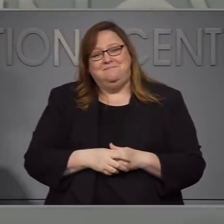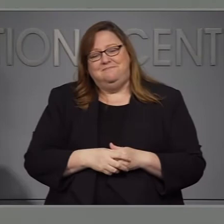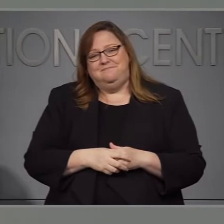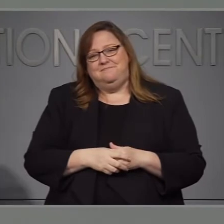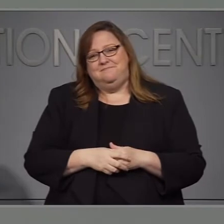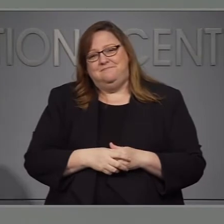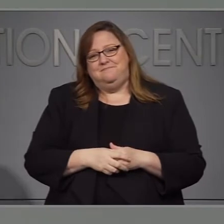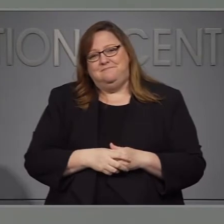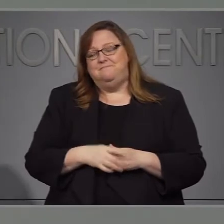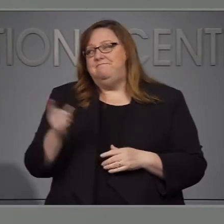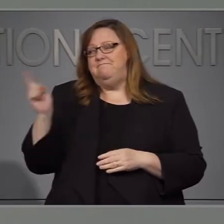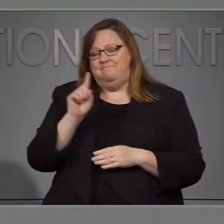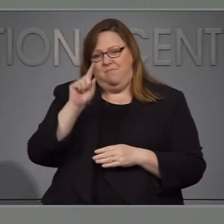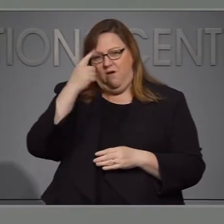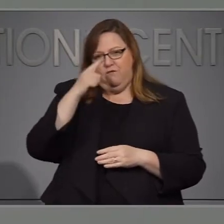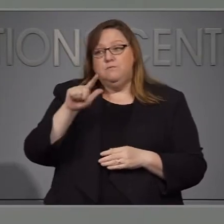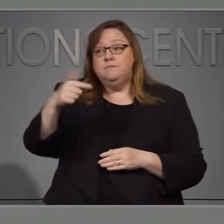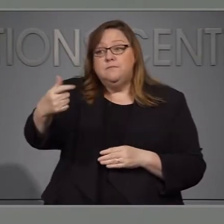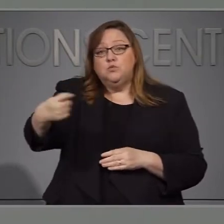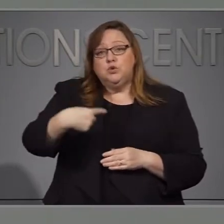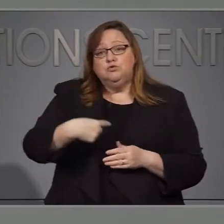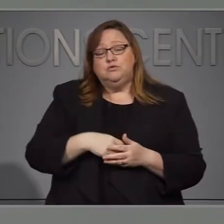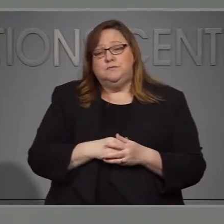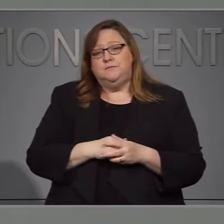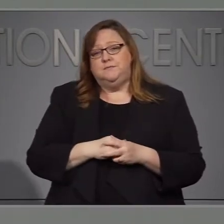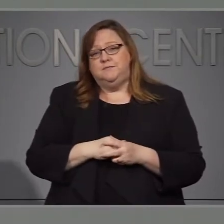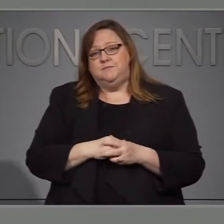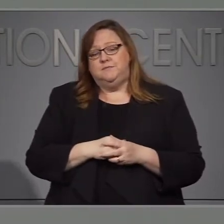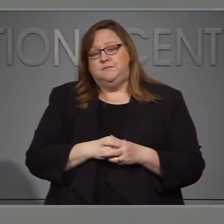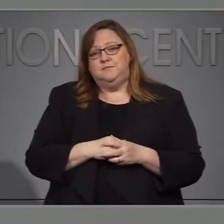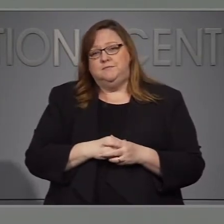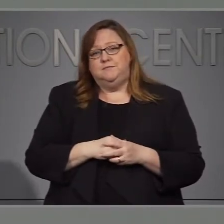la siguiente por favor.